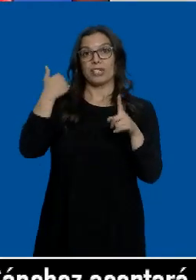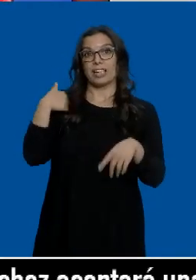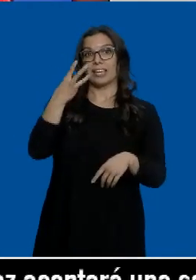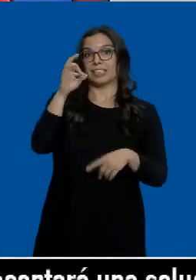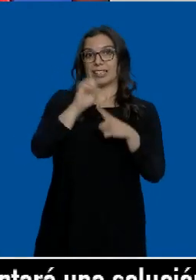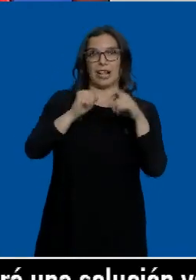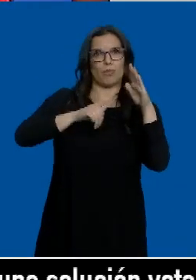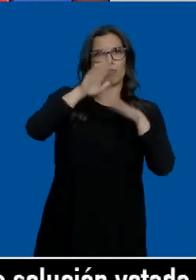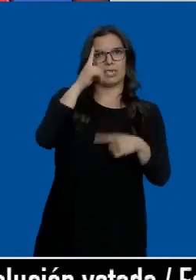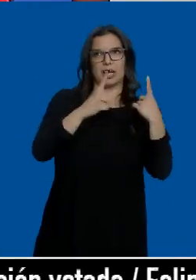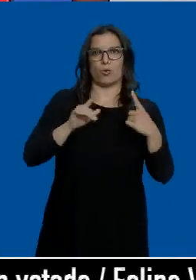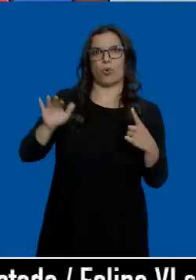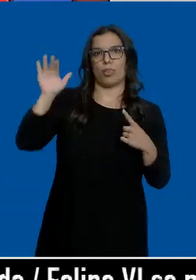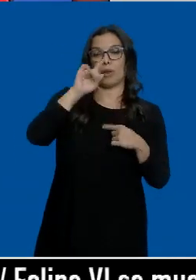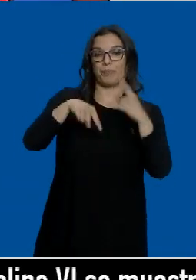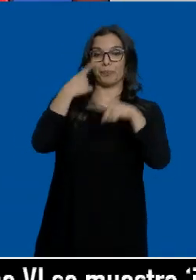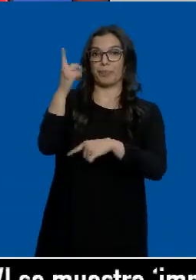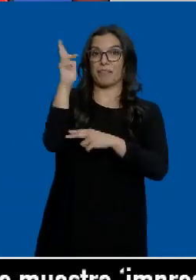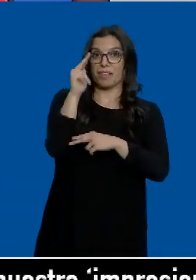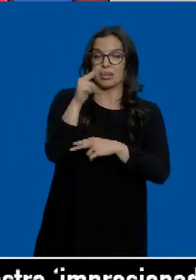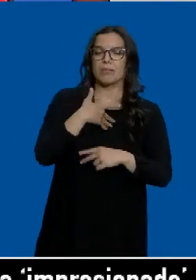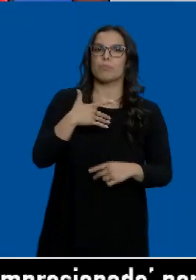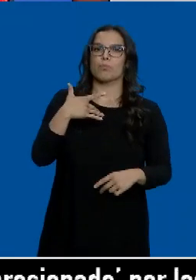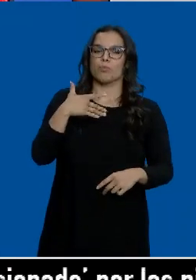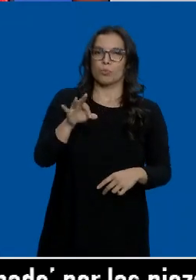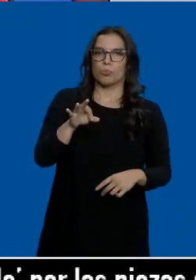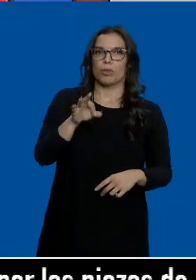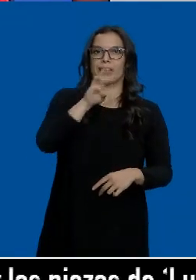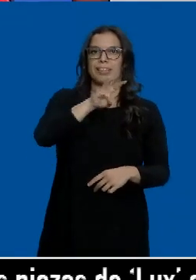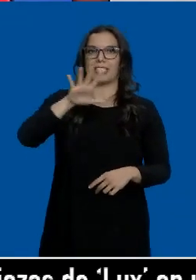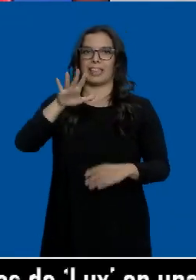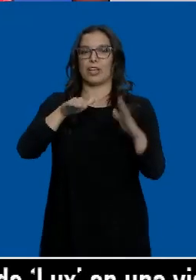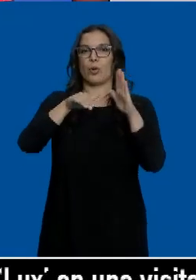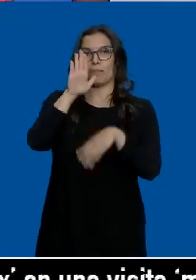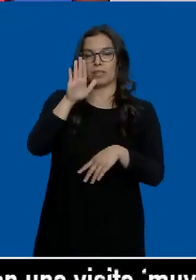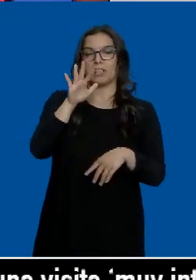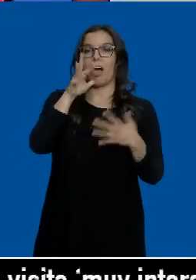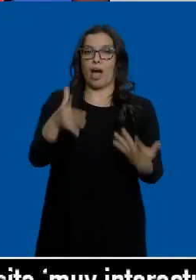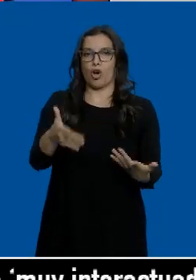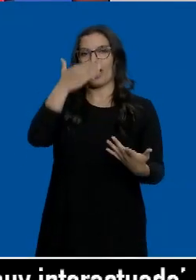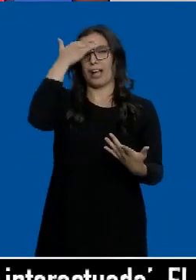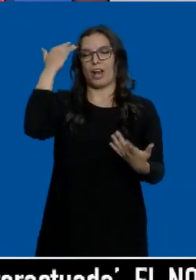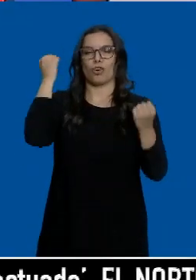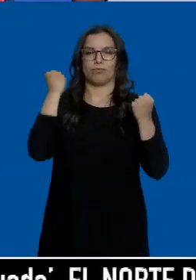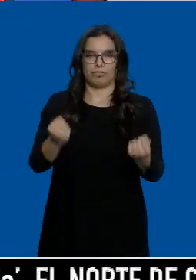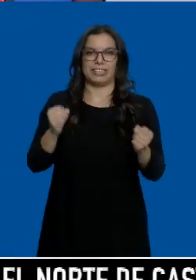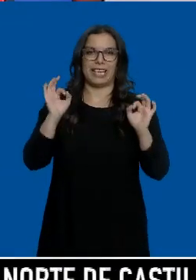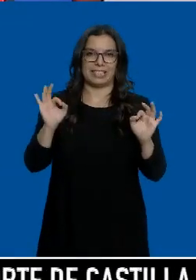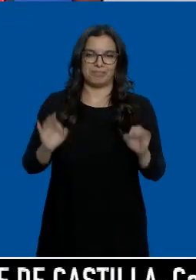30 en algunas zonas. El viernes incluso podríamos esperar los 35. Ahora sí vuelve el calor de verano.